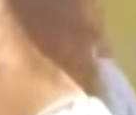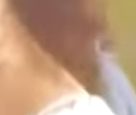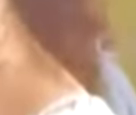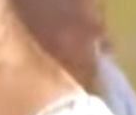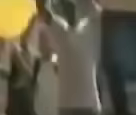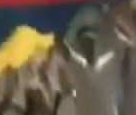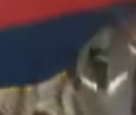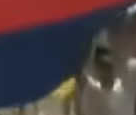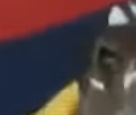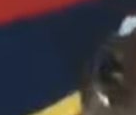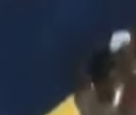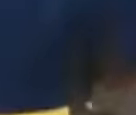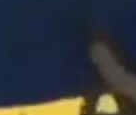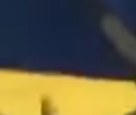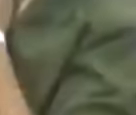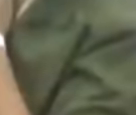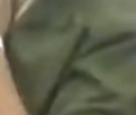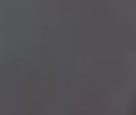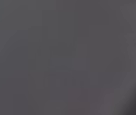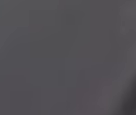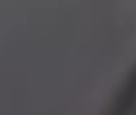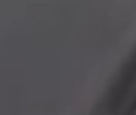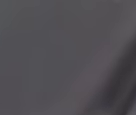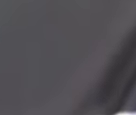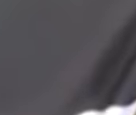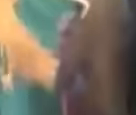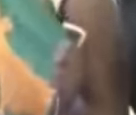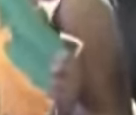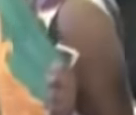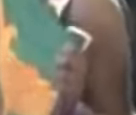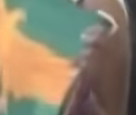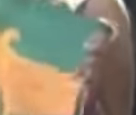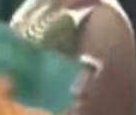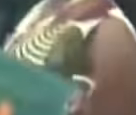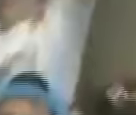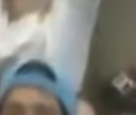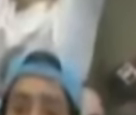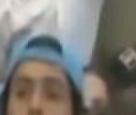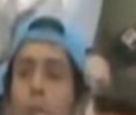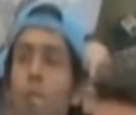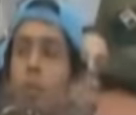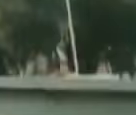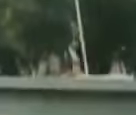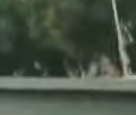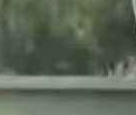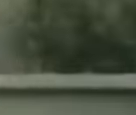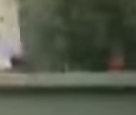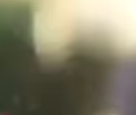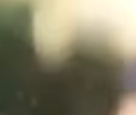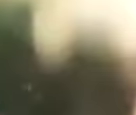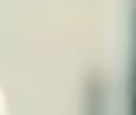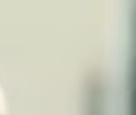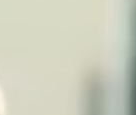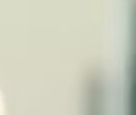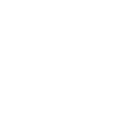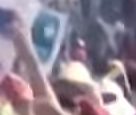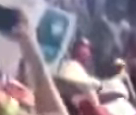la revolución, el socialismo, la patria socialista. Que Dios lo bendiga, que Dios las bendiga.